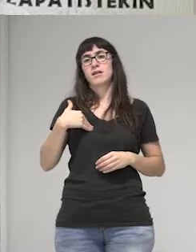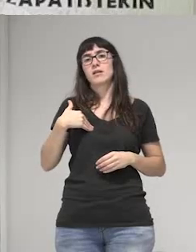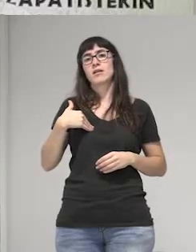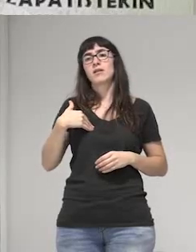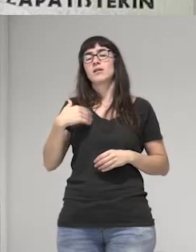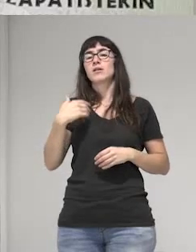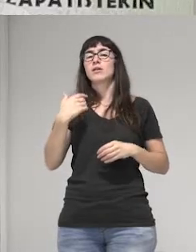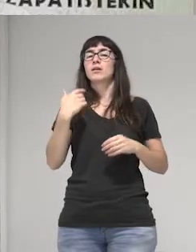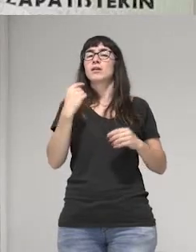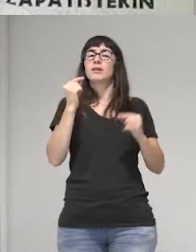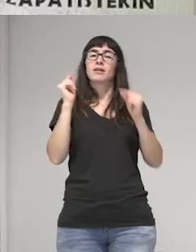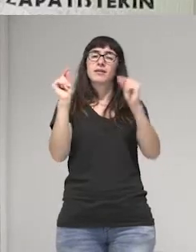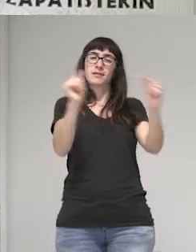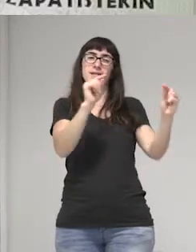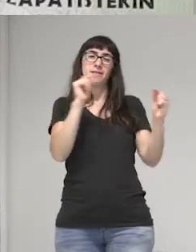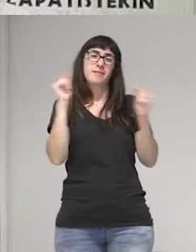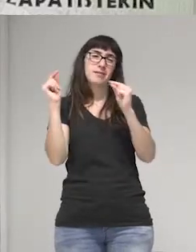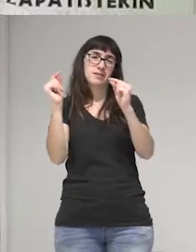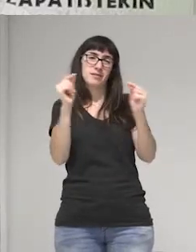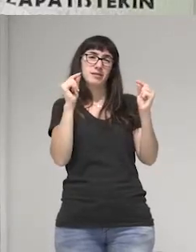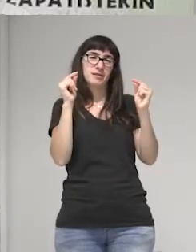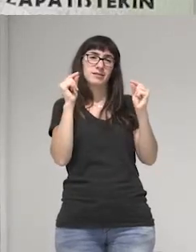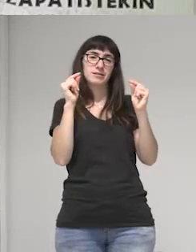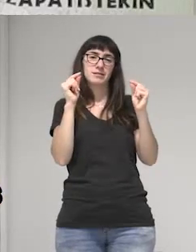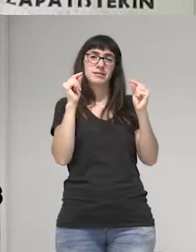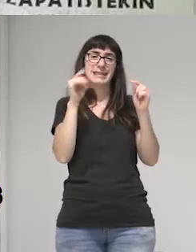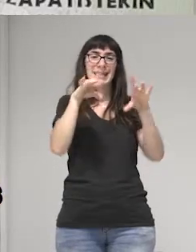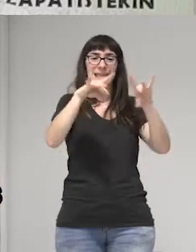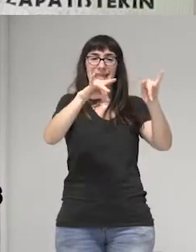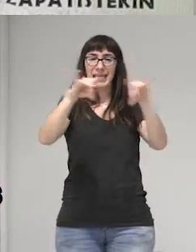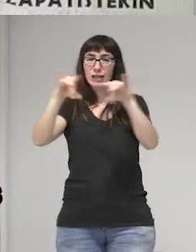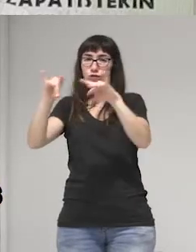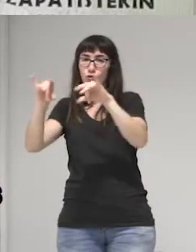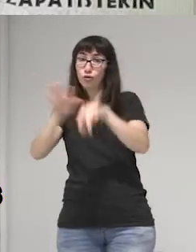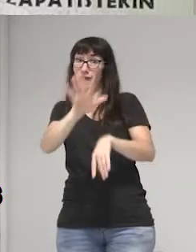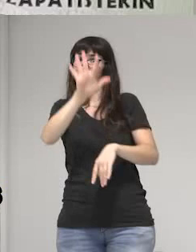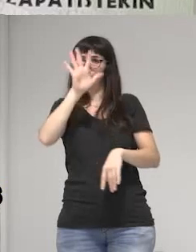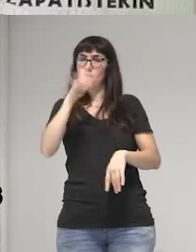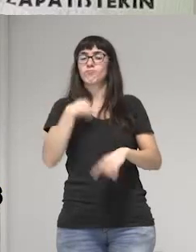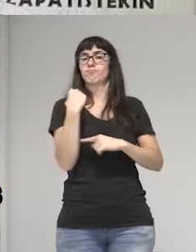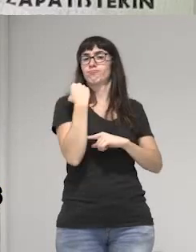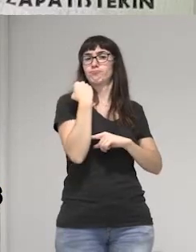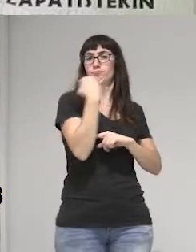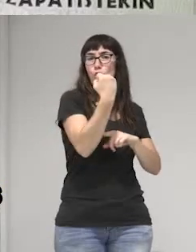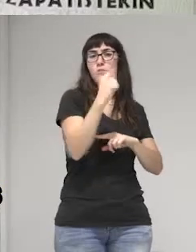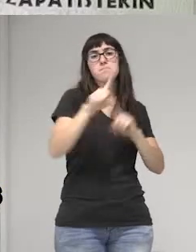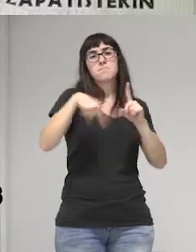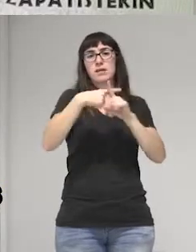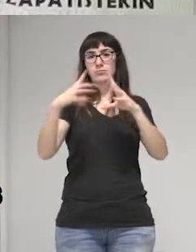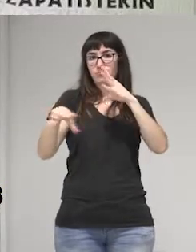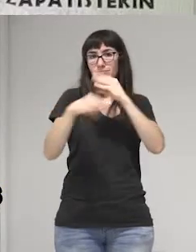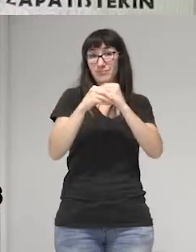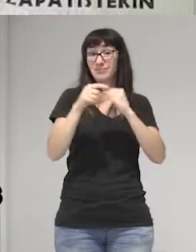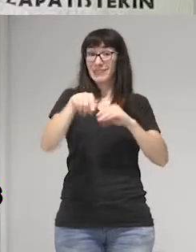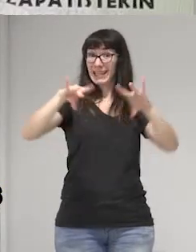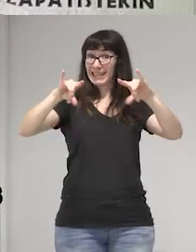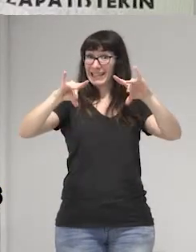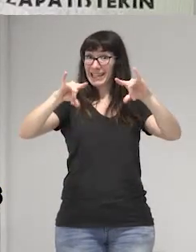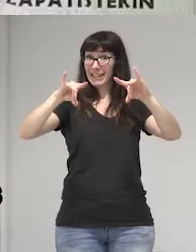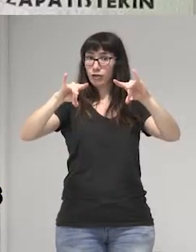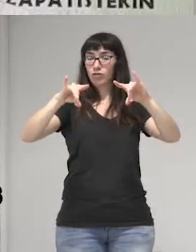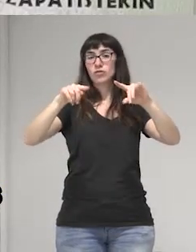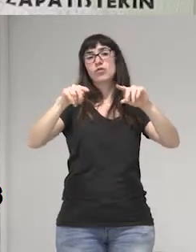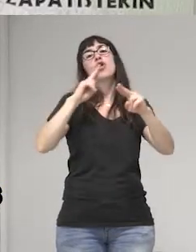las disputas de cinco territorios que nosotras clasificamos como, reconocemos como territorios en